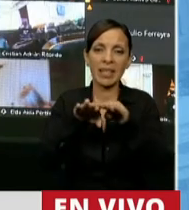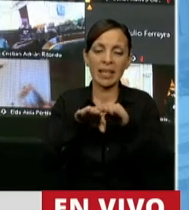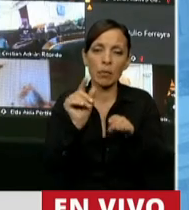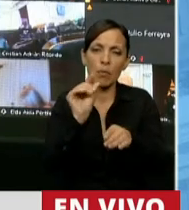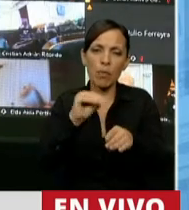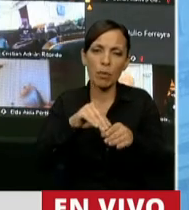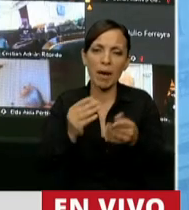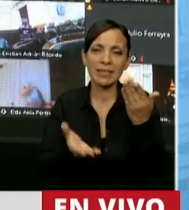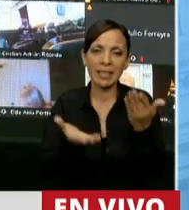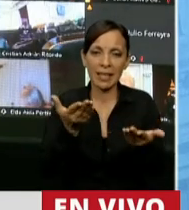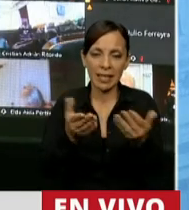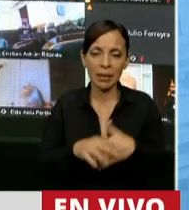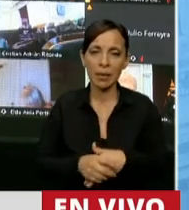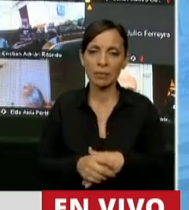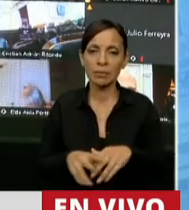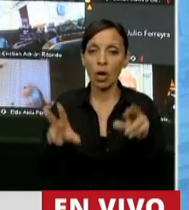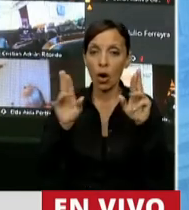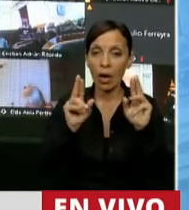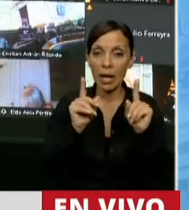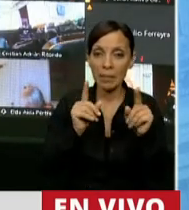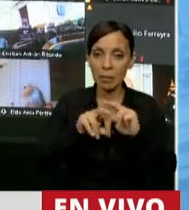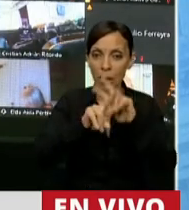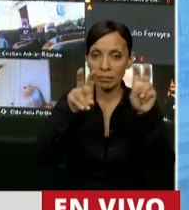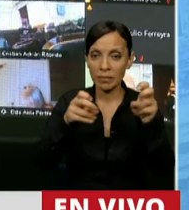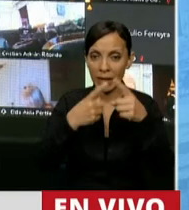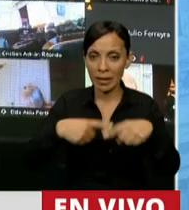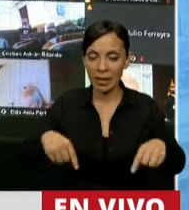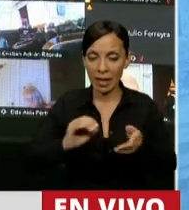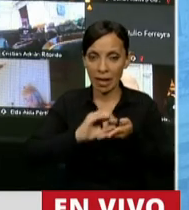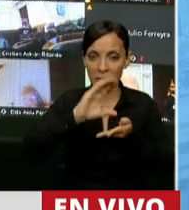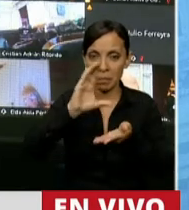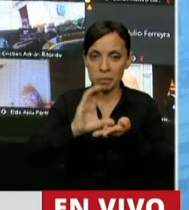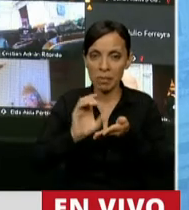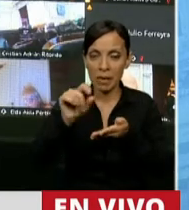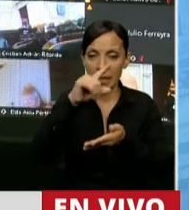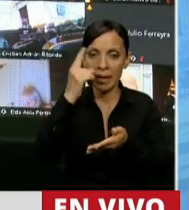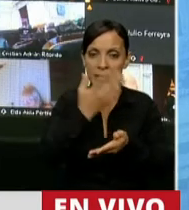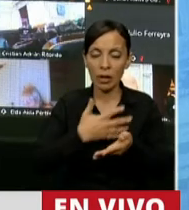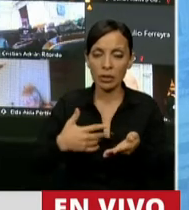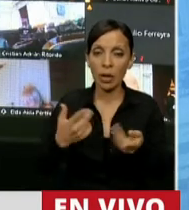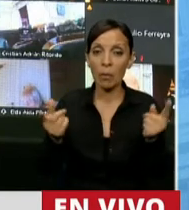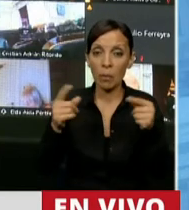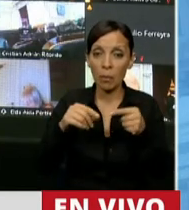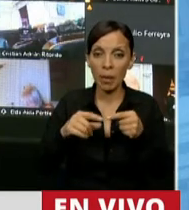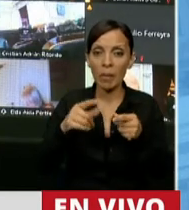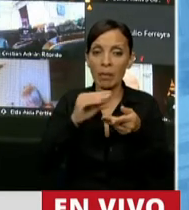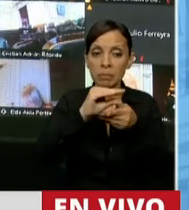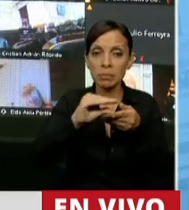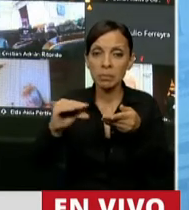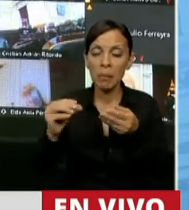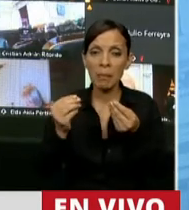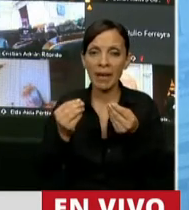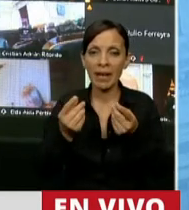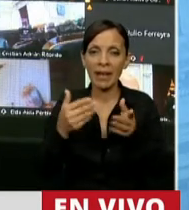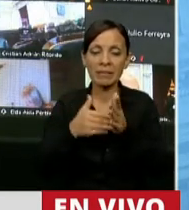y ojalá esos recursos que recupere el Estado Nacional sean utilizados para poder cubrir todas las